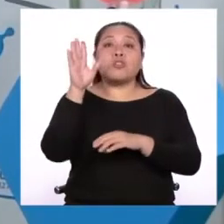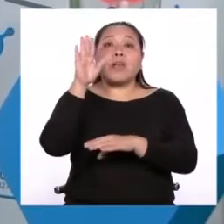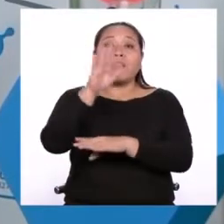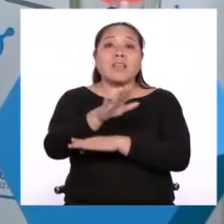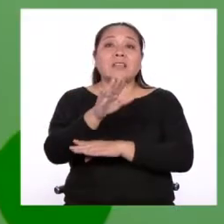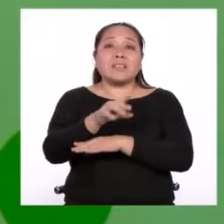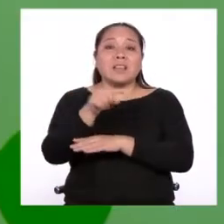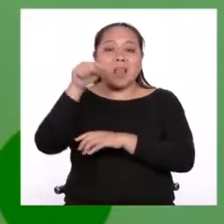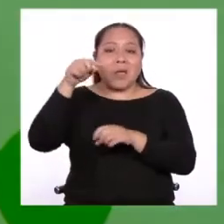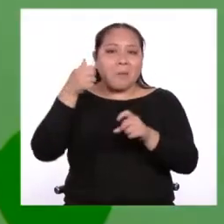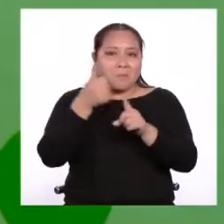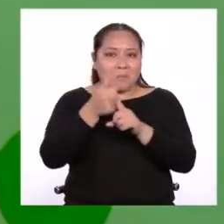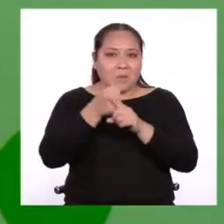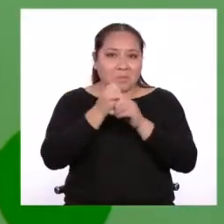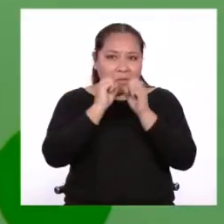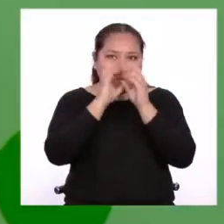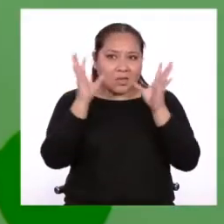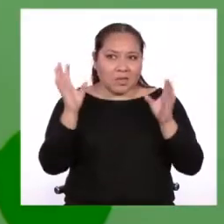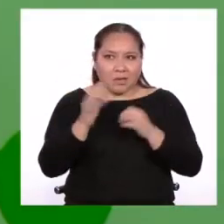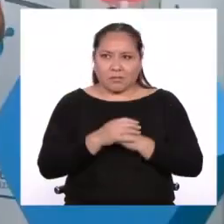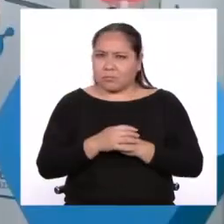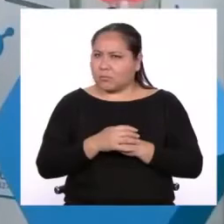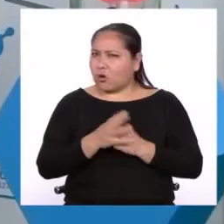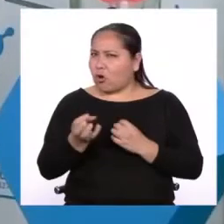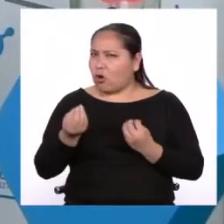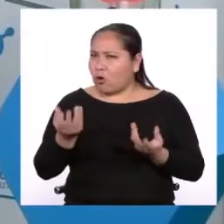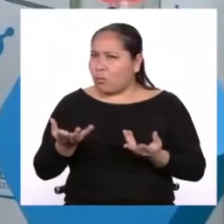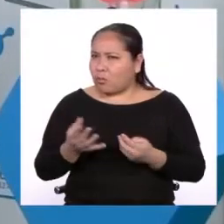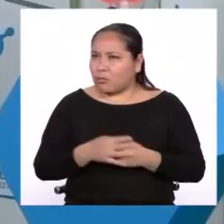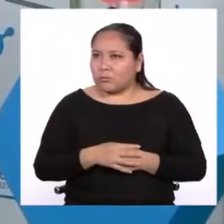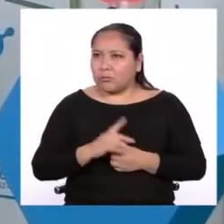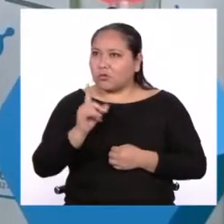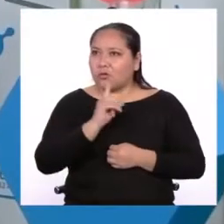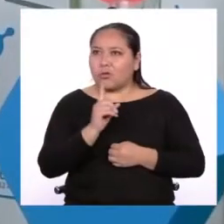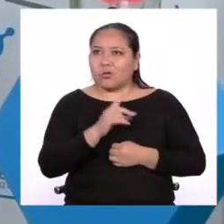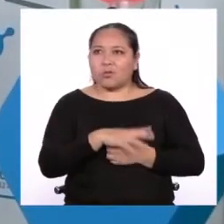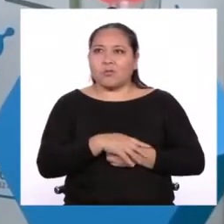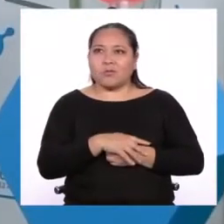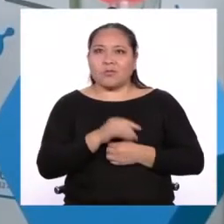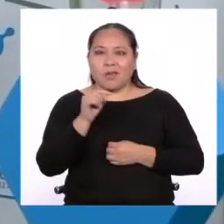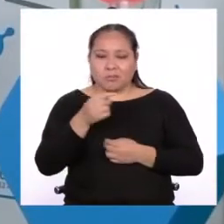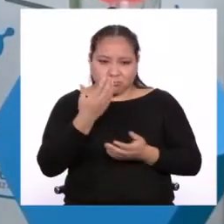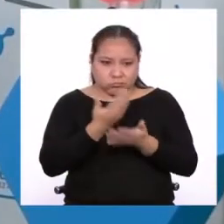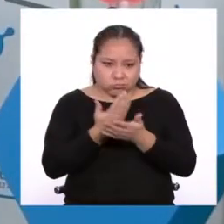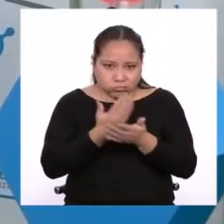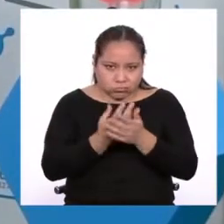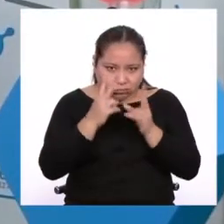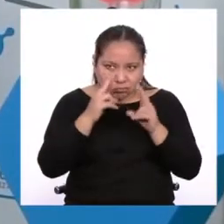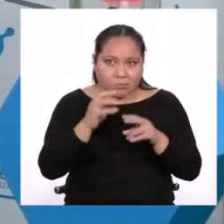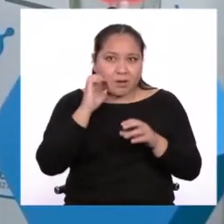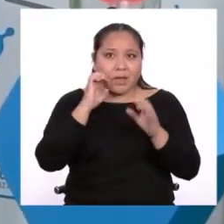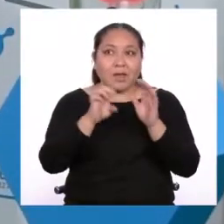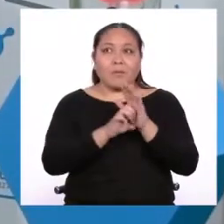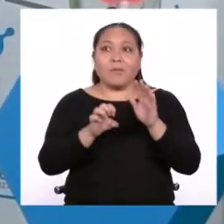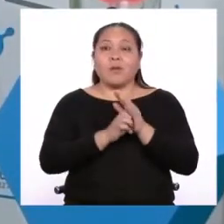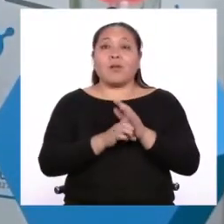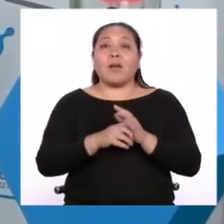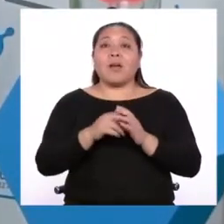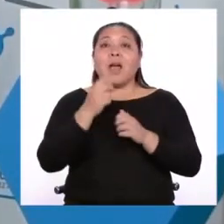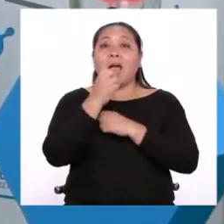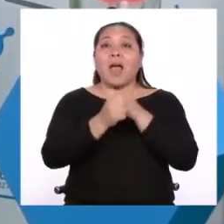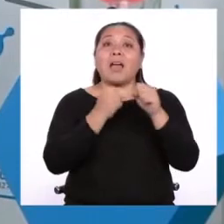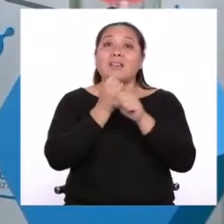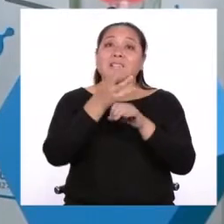mismo día. ¿Cómo? ¿Por satélite? No, cerebro, estamos hablando en persona. Por ejemplo, hace algunos